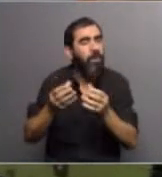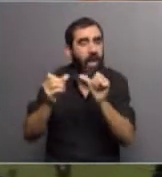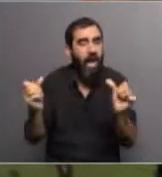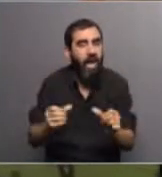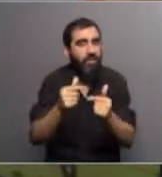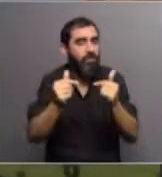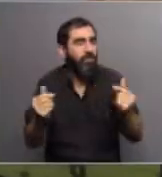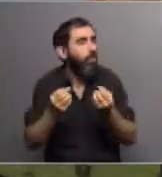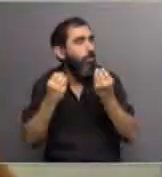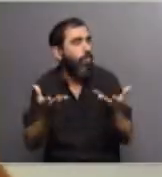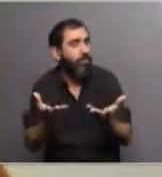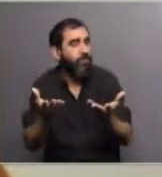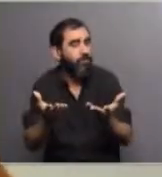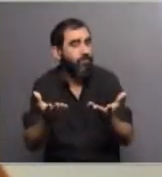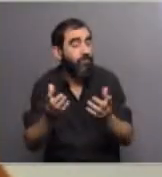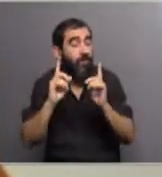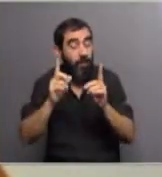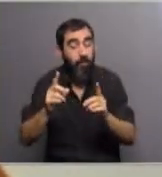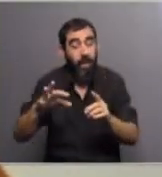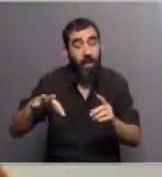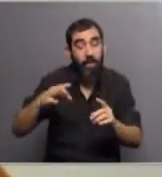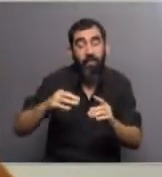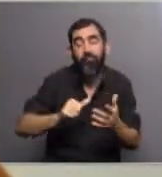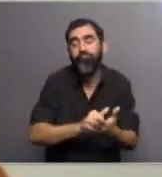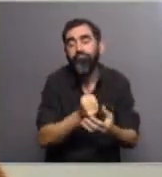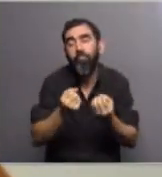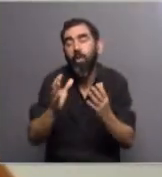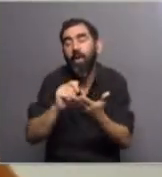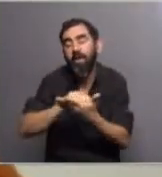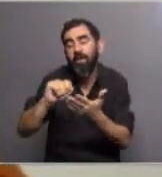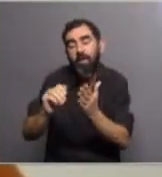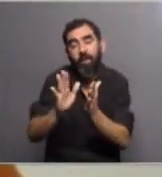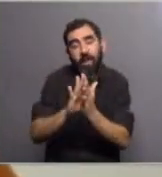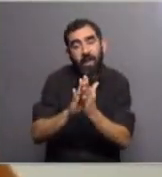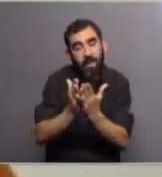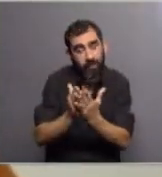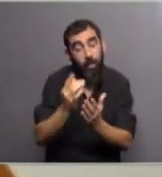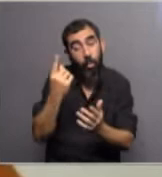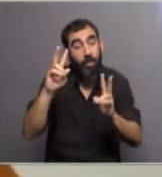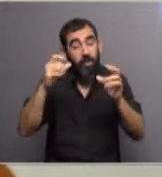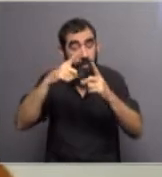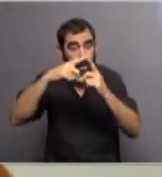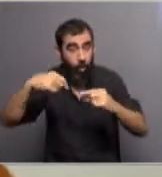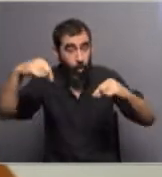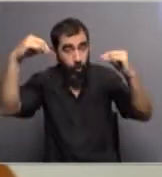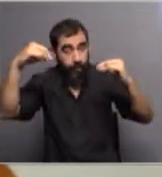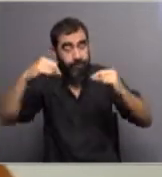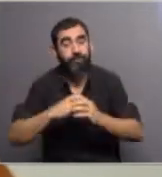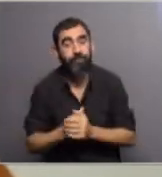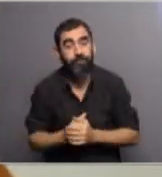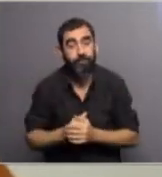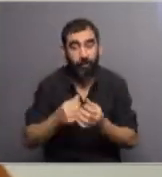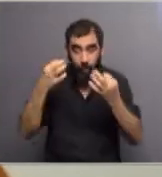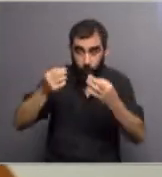esto y por qué, bueno, se dedicó también a hacer algunos libros, uno de los cuales trata de la luna, que tiene que ver con la